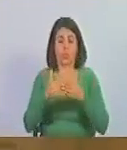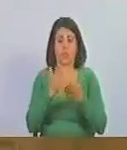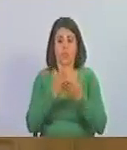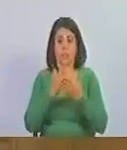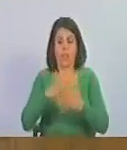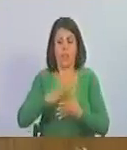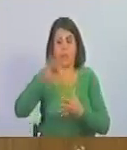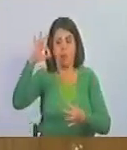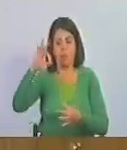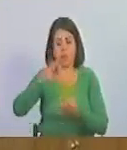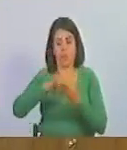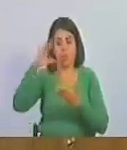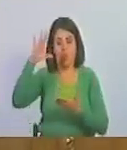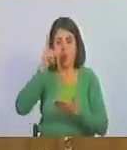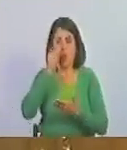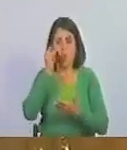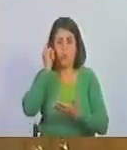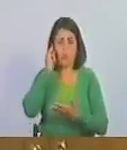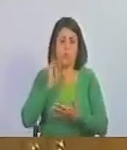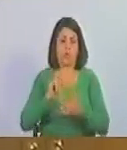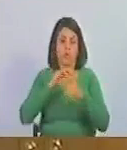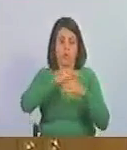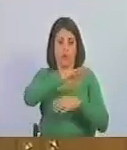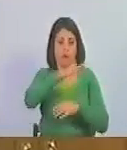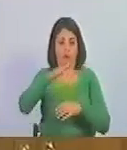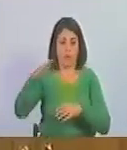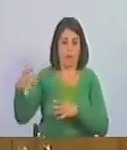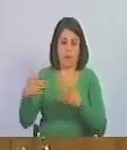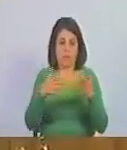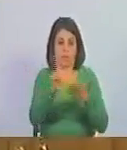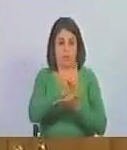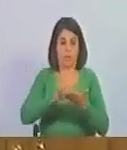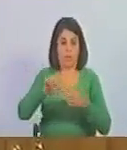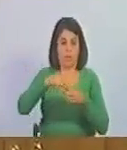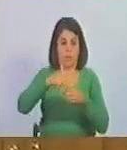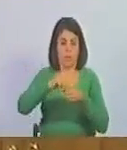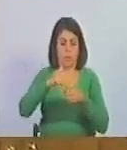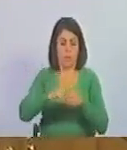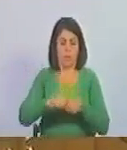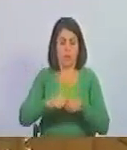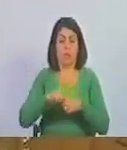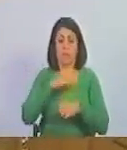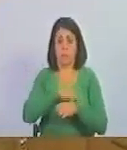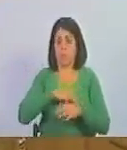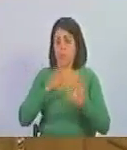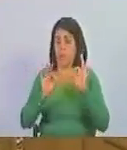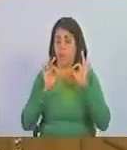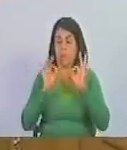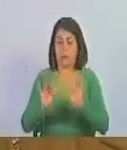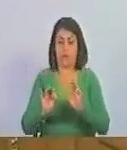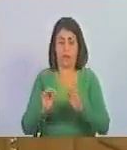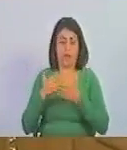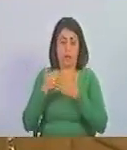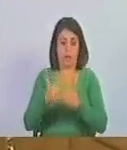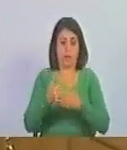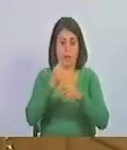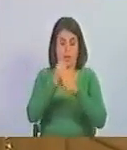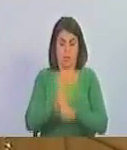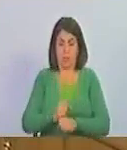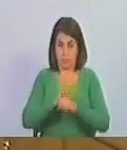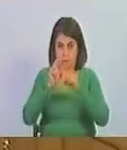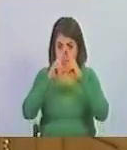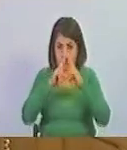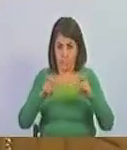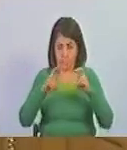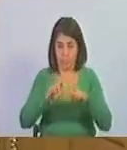espíritu glorioso de los hombres y mujeres de la batalla naval del lago de Maracaibo y una mención especial a mi promoción expedición naval